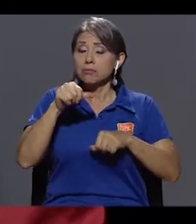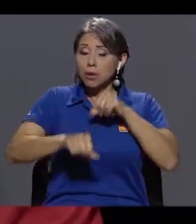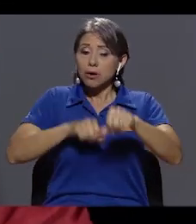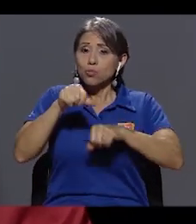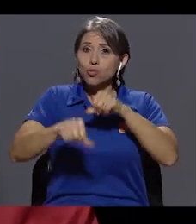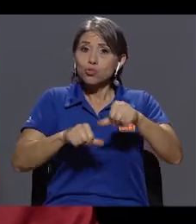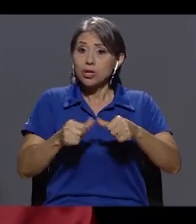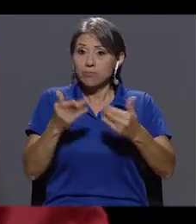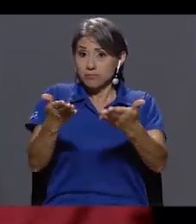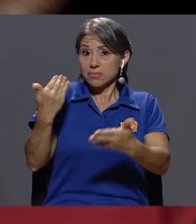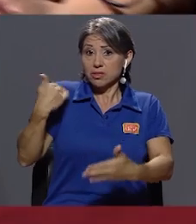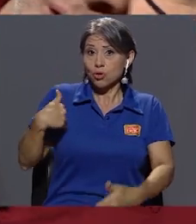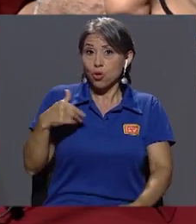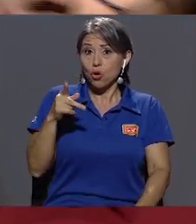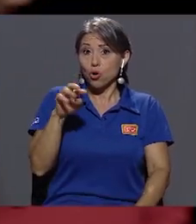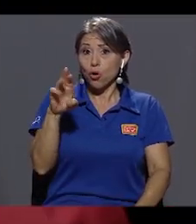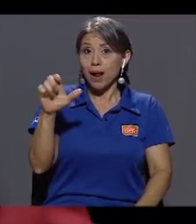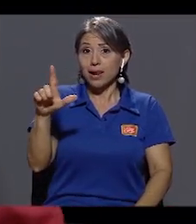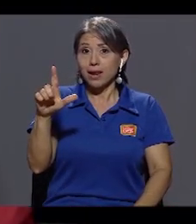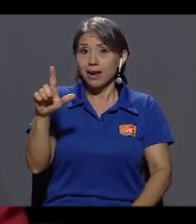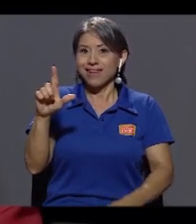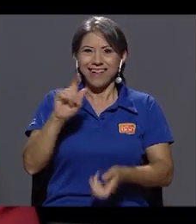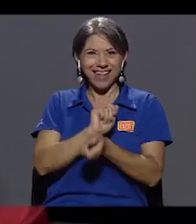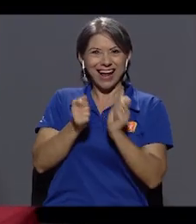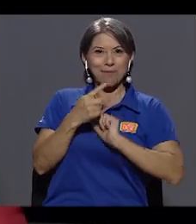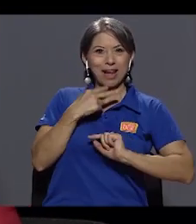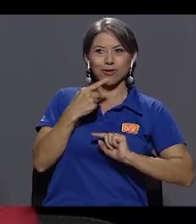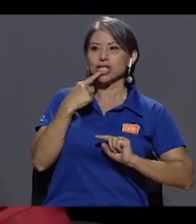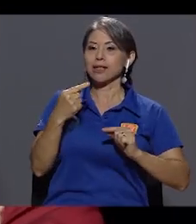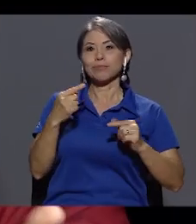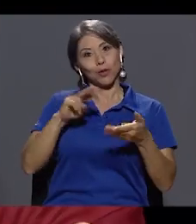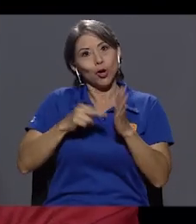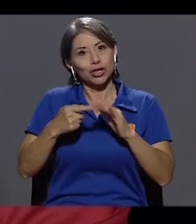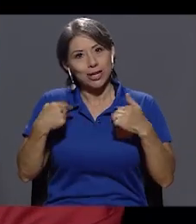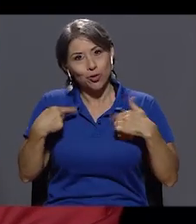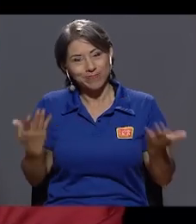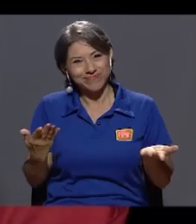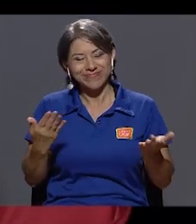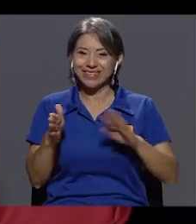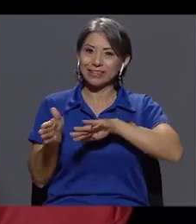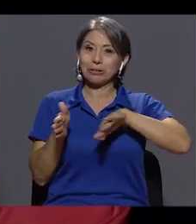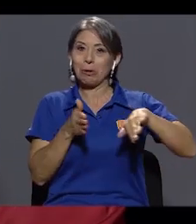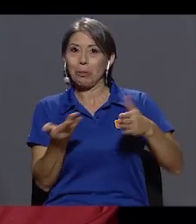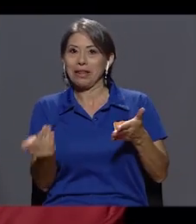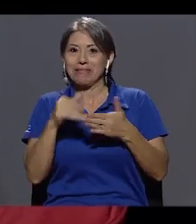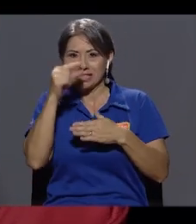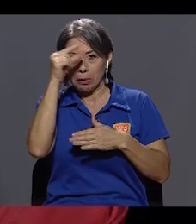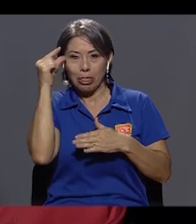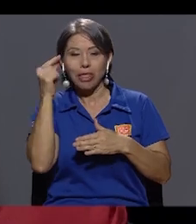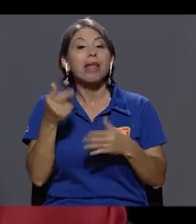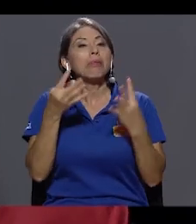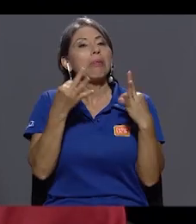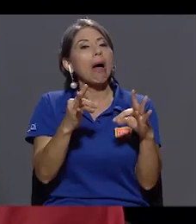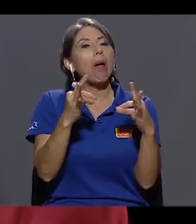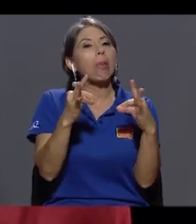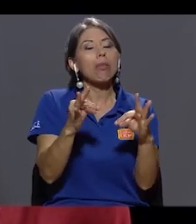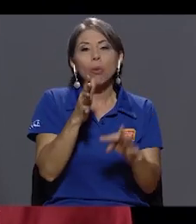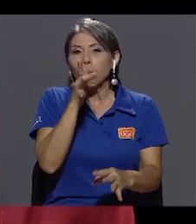que ha hecho este señor Norval, o sea yo, de ir tratando de alguna forma de que el humor se vaya